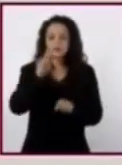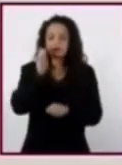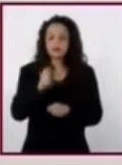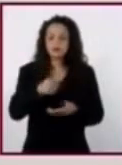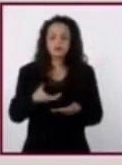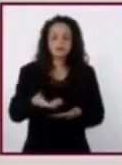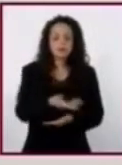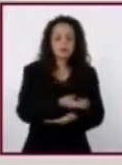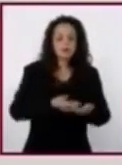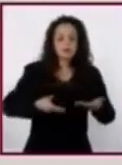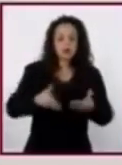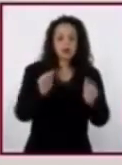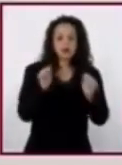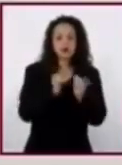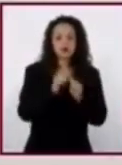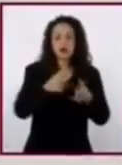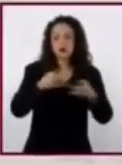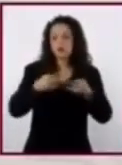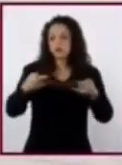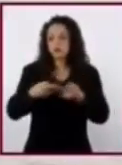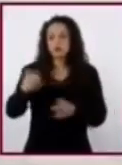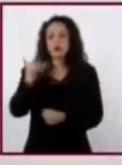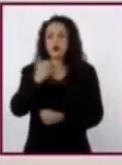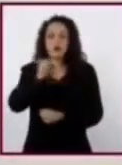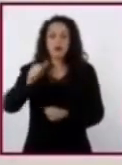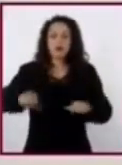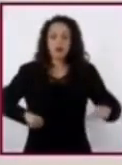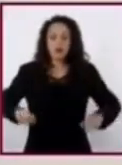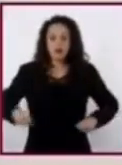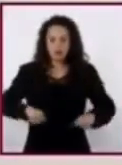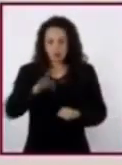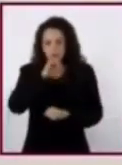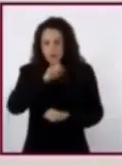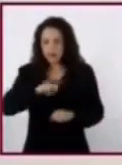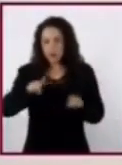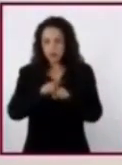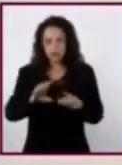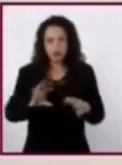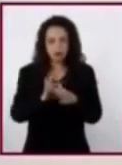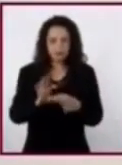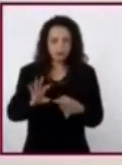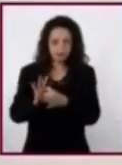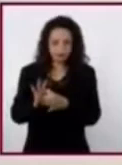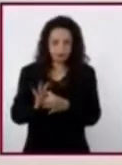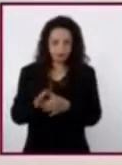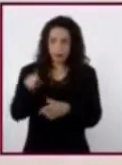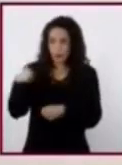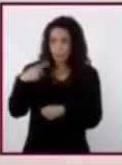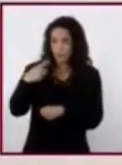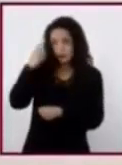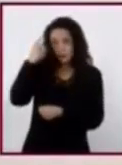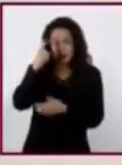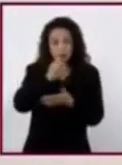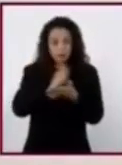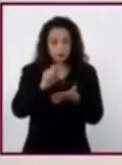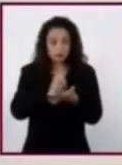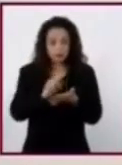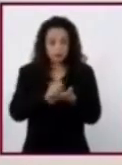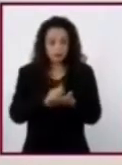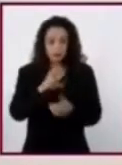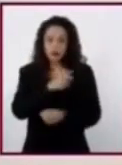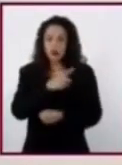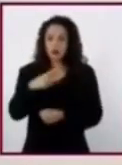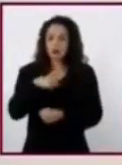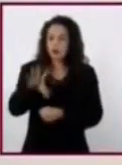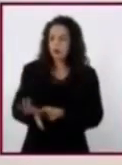entre historiadores y otras disciplinas. El historiador no debería elegir los hechos.